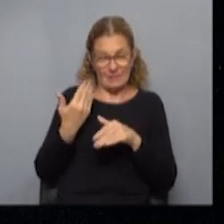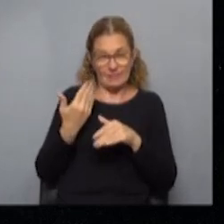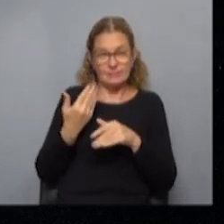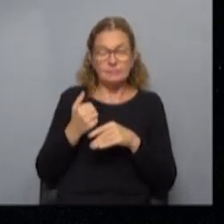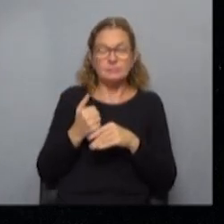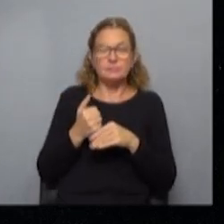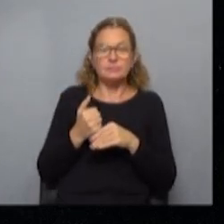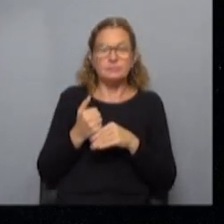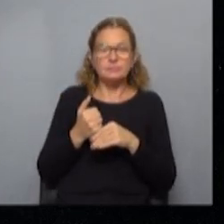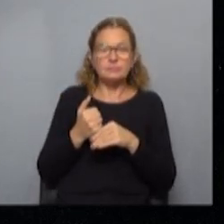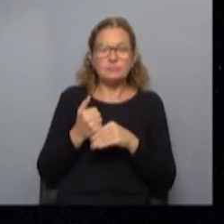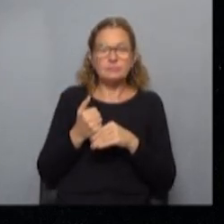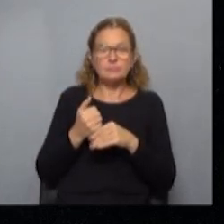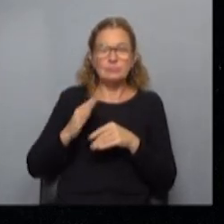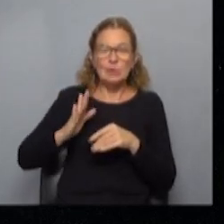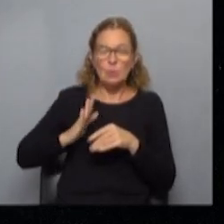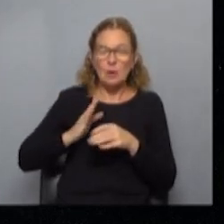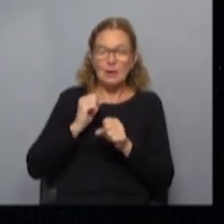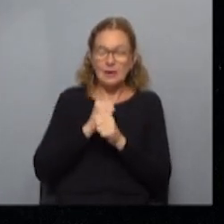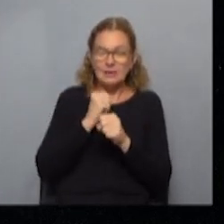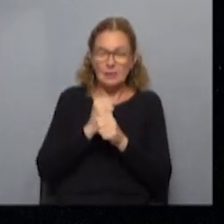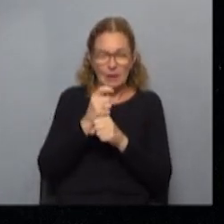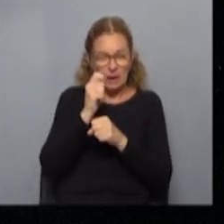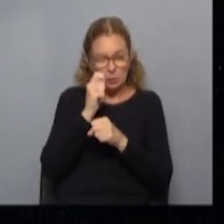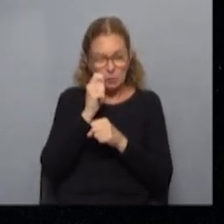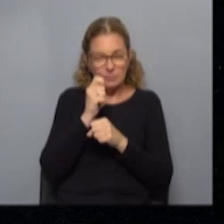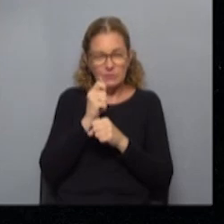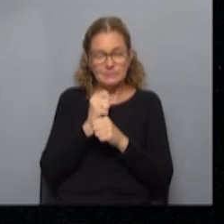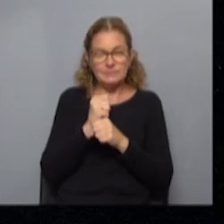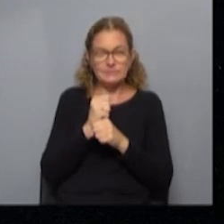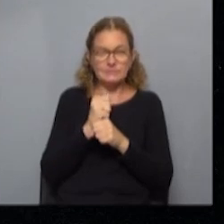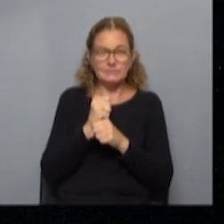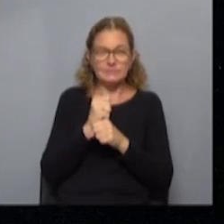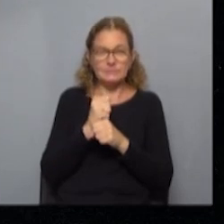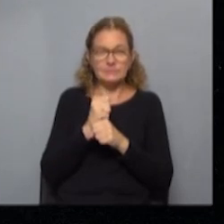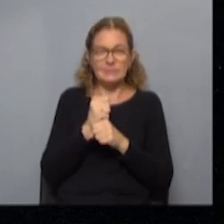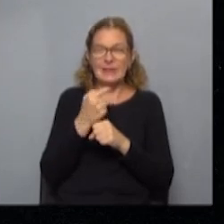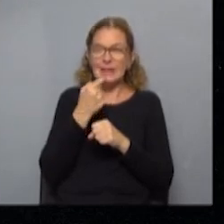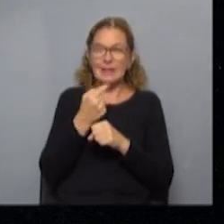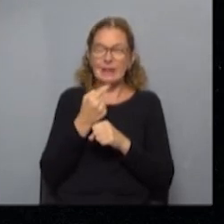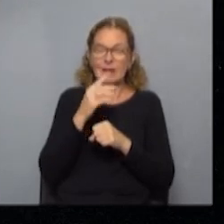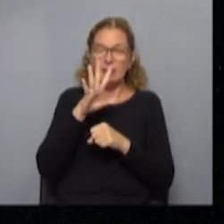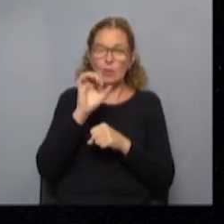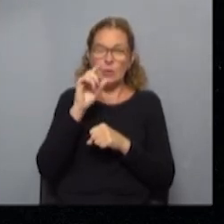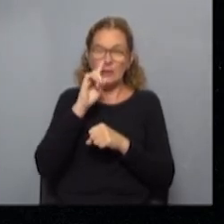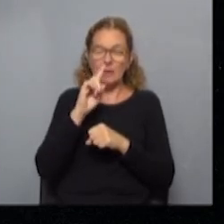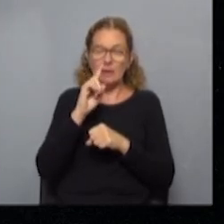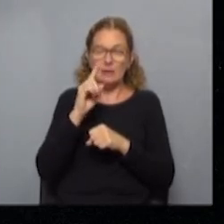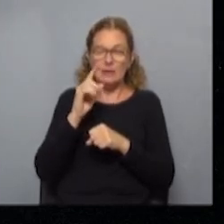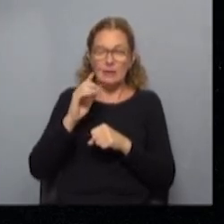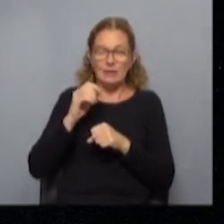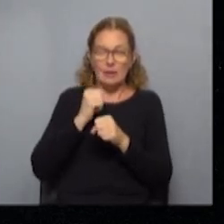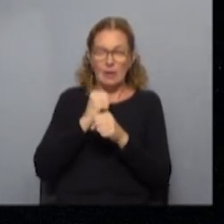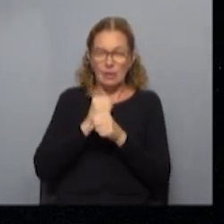son mujeres las que trabajan en el sector te diría que de 50.000 trabajadores pre